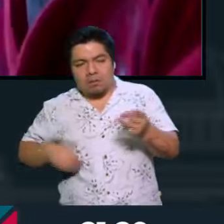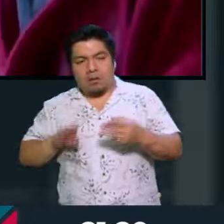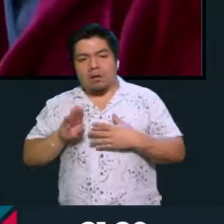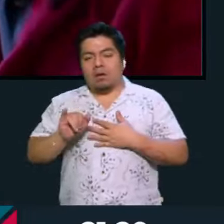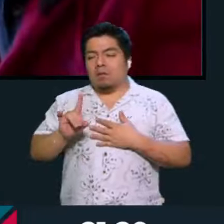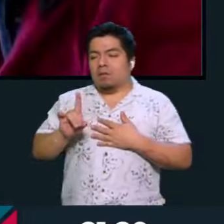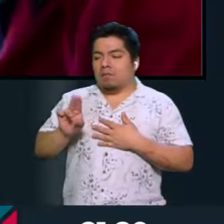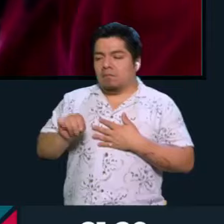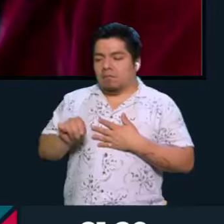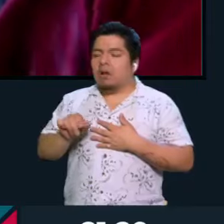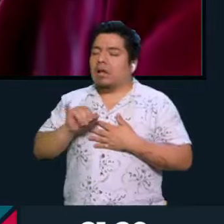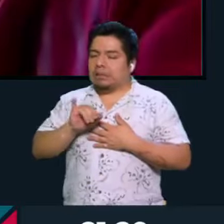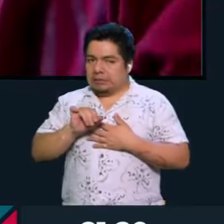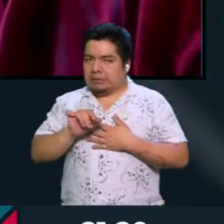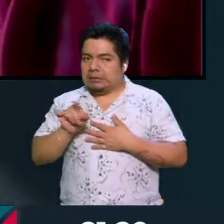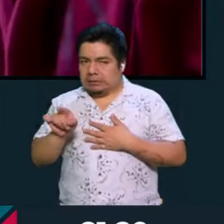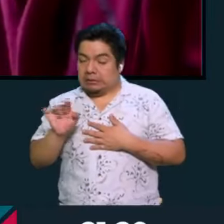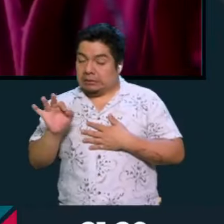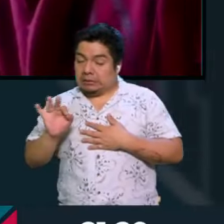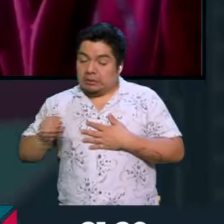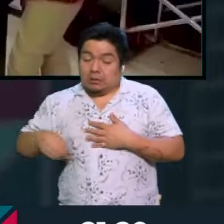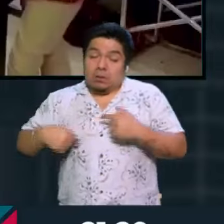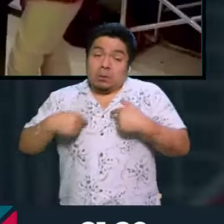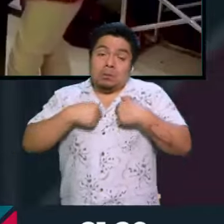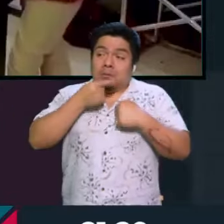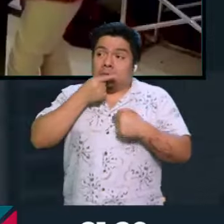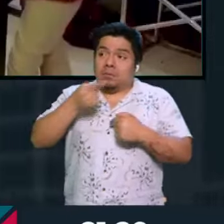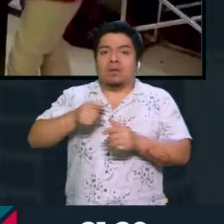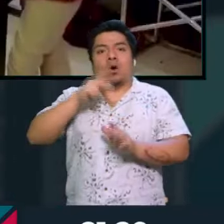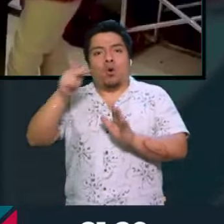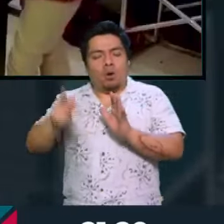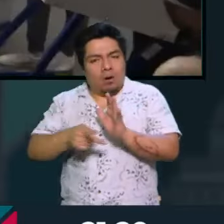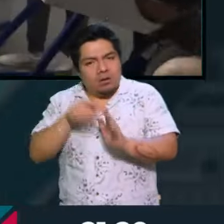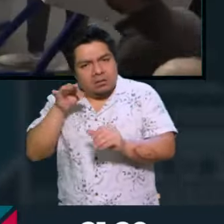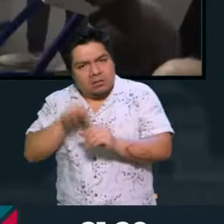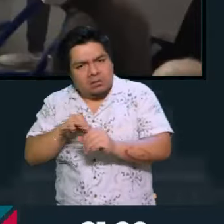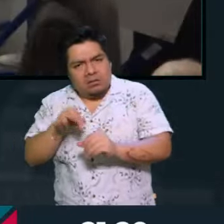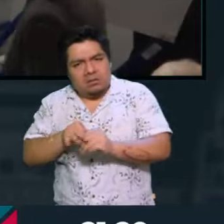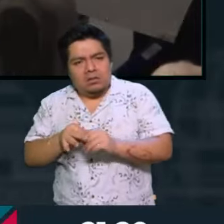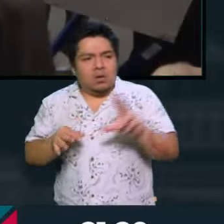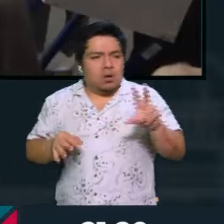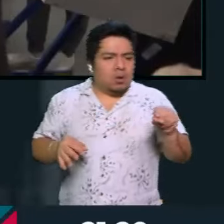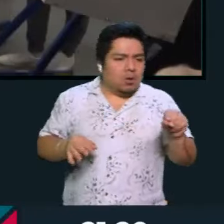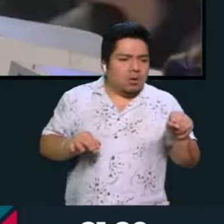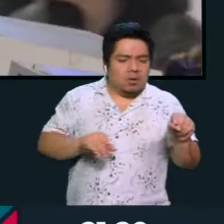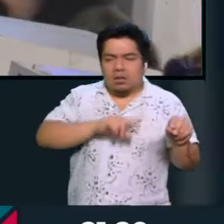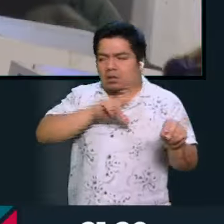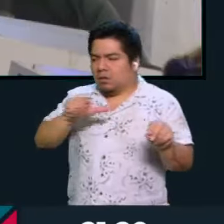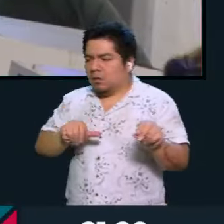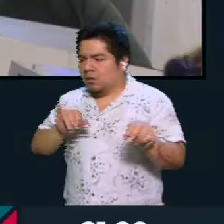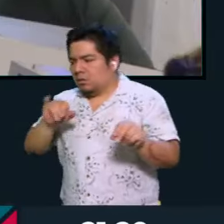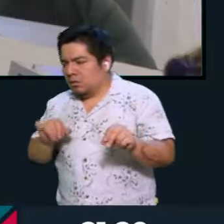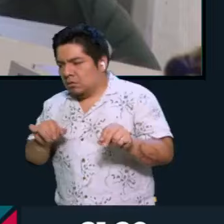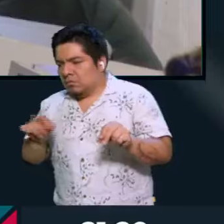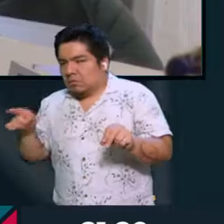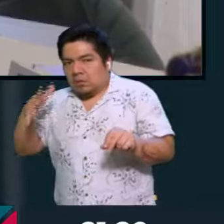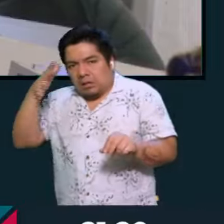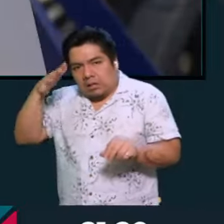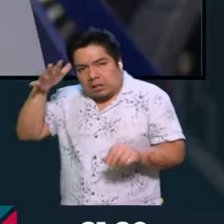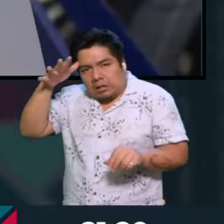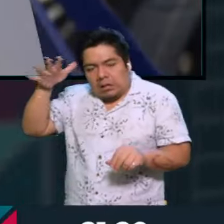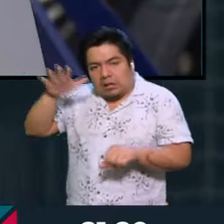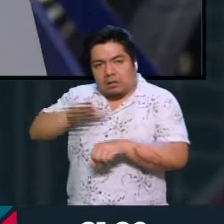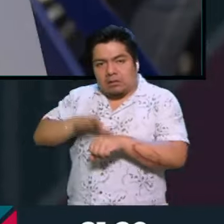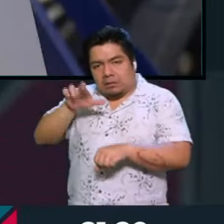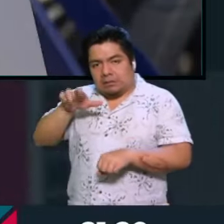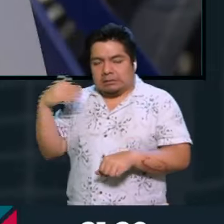yo digo que sí, decidió reelegirse cuando había dicho que no, y es un señor pues muy mayor, y demostró que